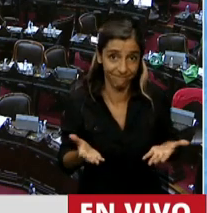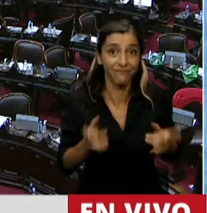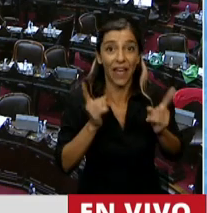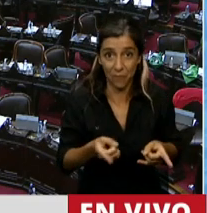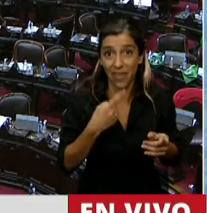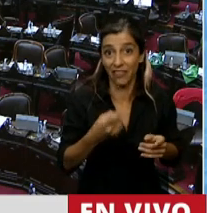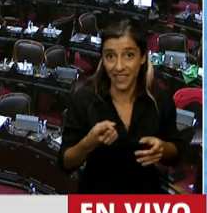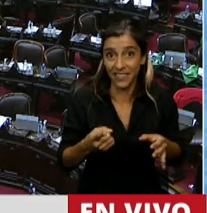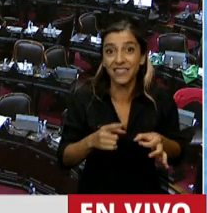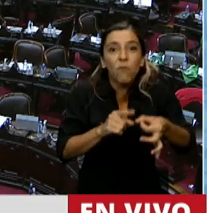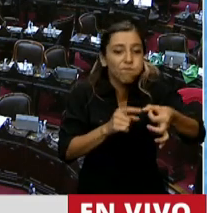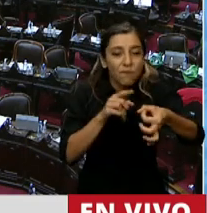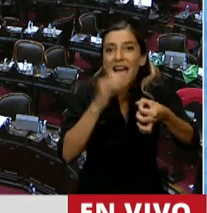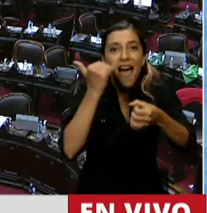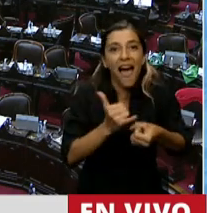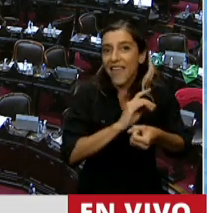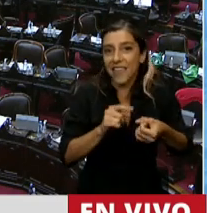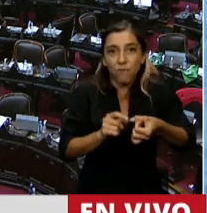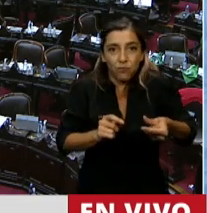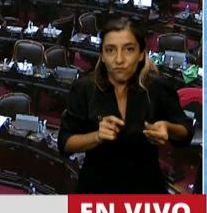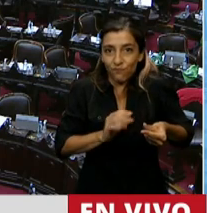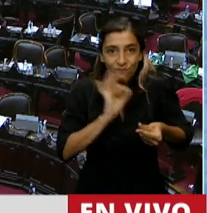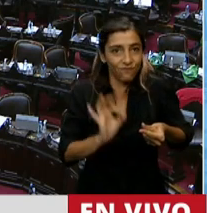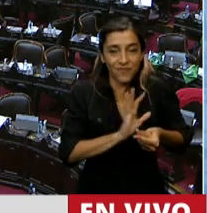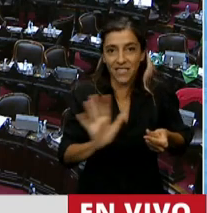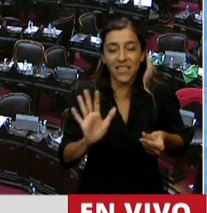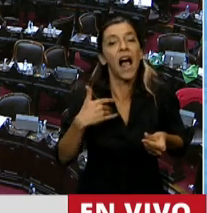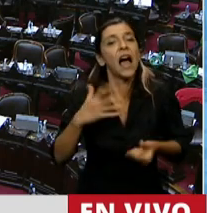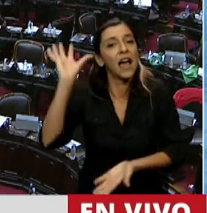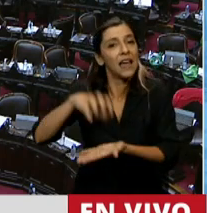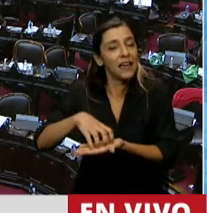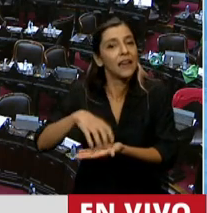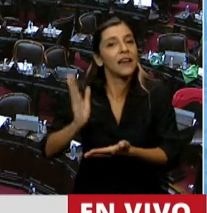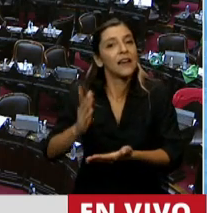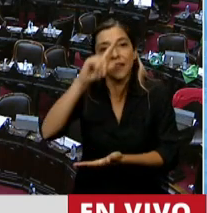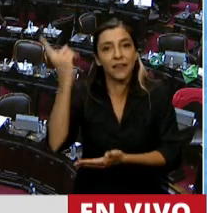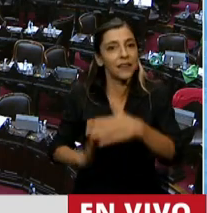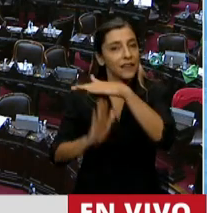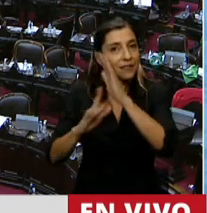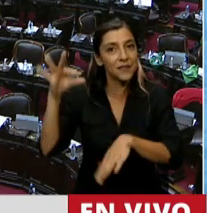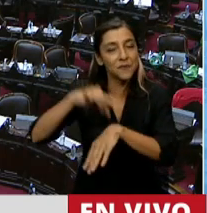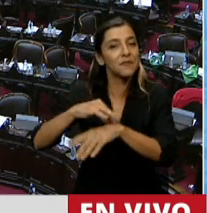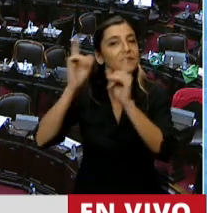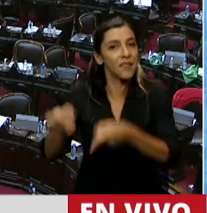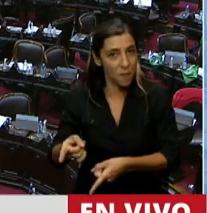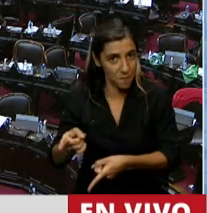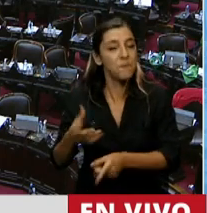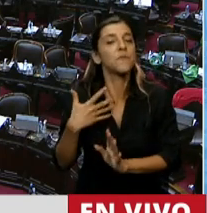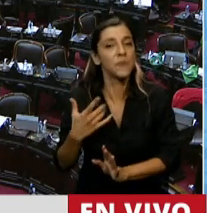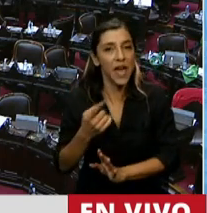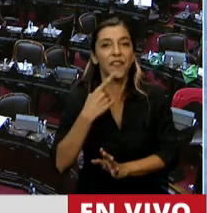está zanjada. La biológica también. La Academia Nacional de Medicina dictaminó con arreglo a lo que establece la definición